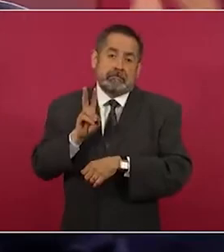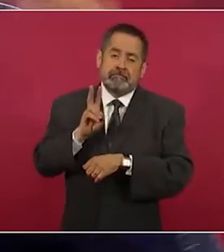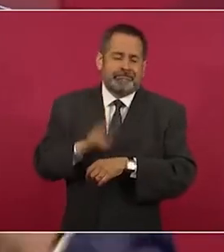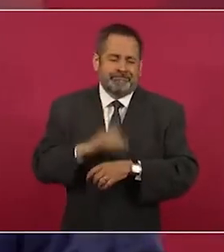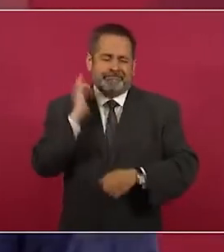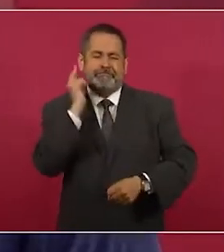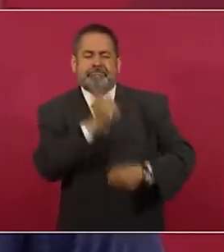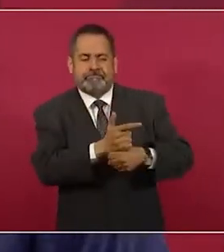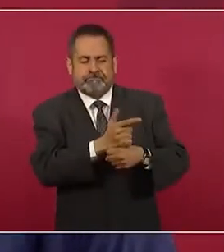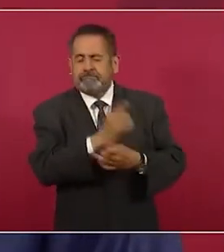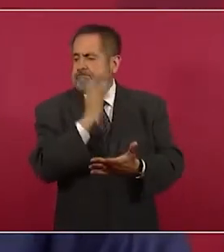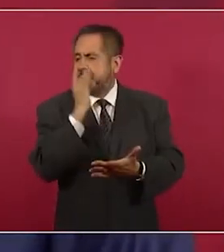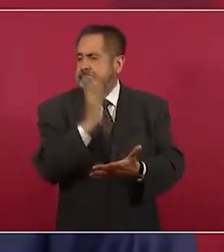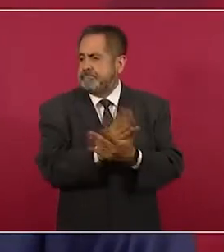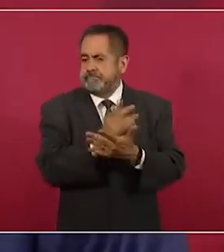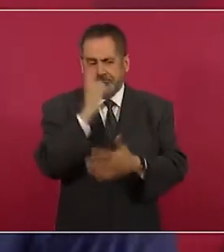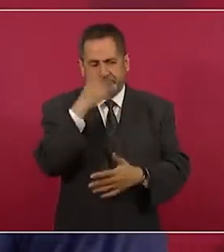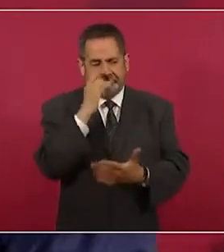¿Qué vamos a hacer?